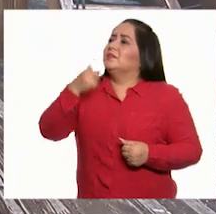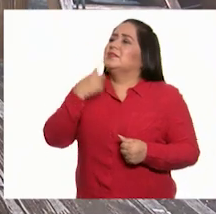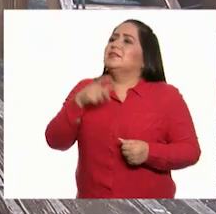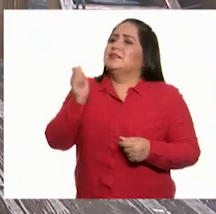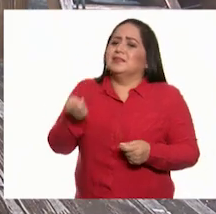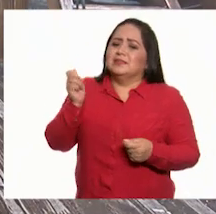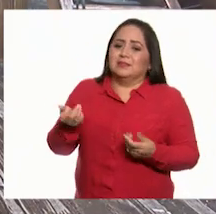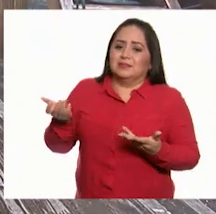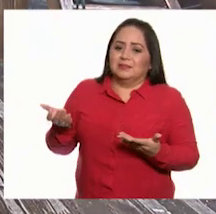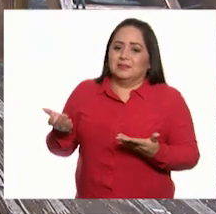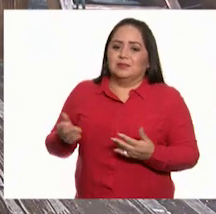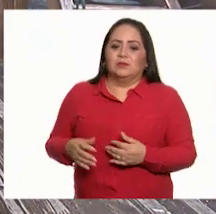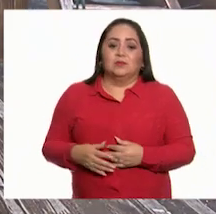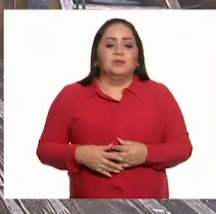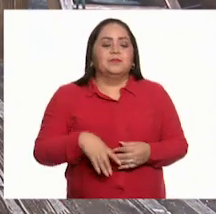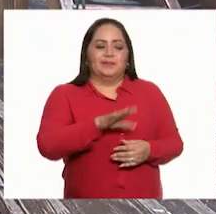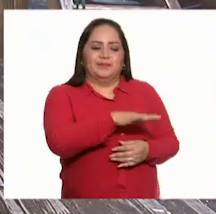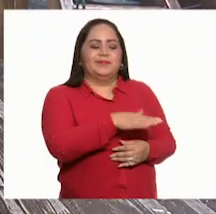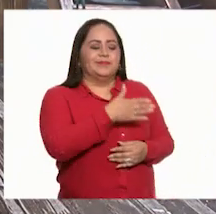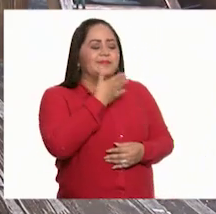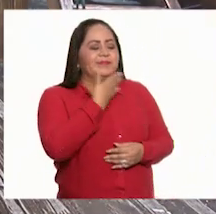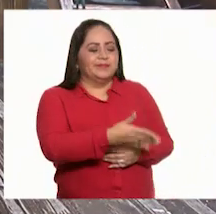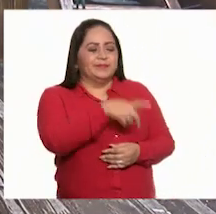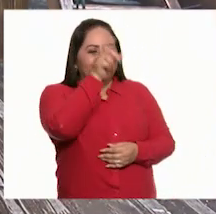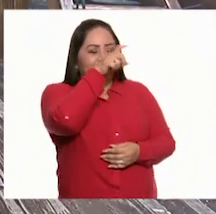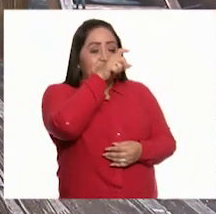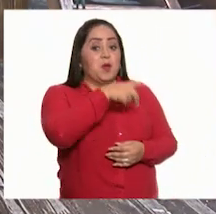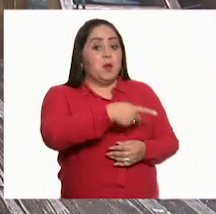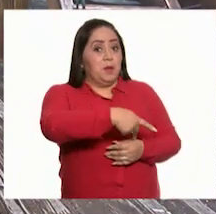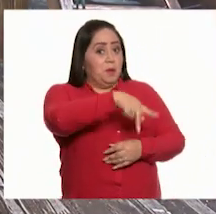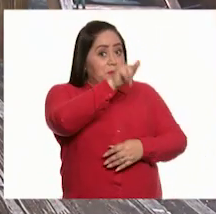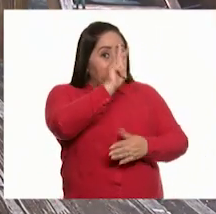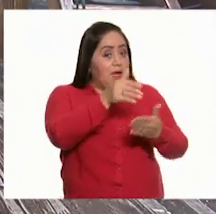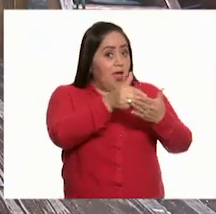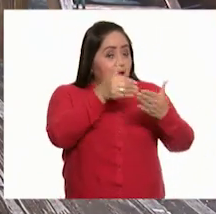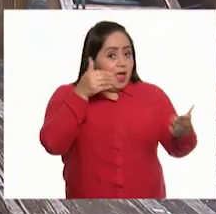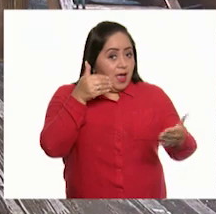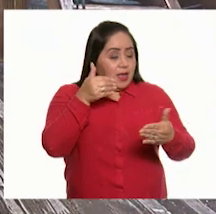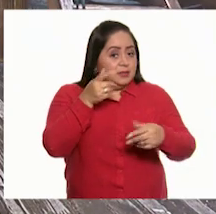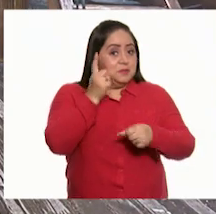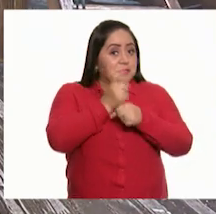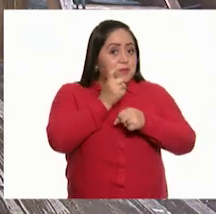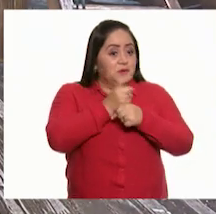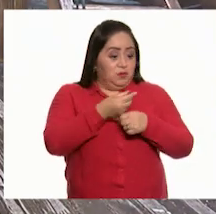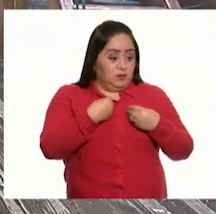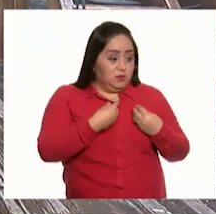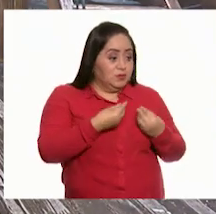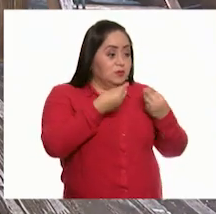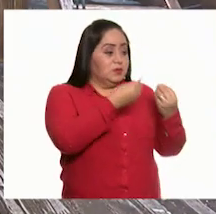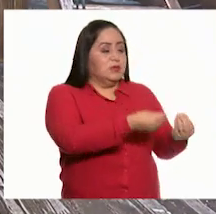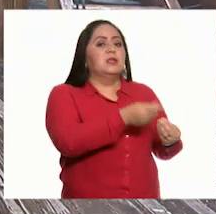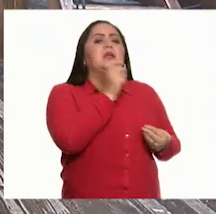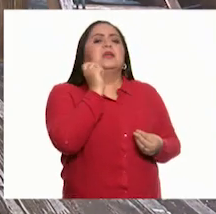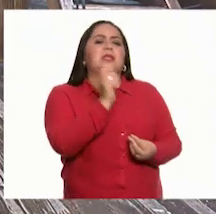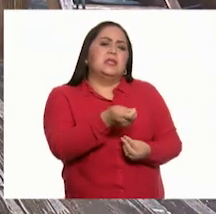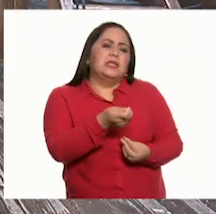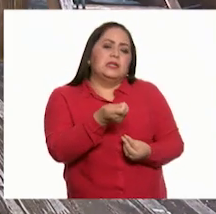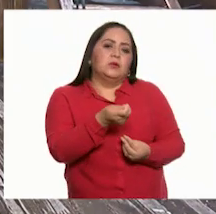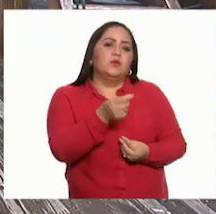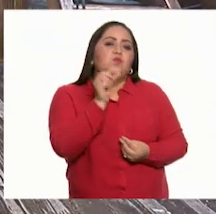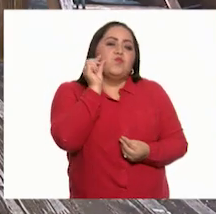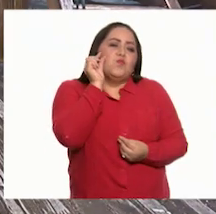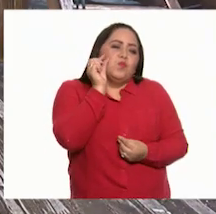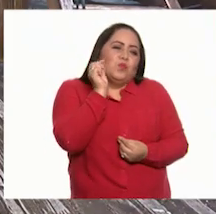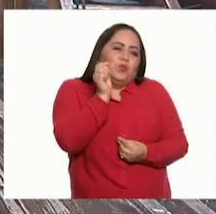dime, dime, dime, dime, dime. Está bien, Lolo. Pero, antes que nada, lo que te voy a dar representa un poco de